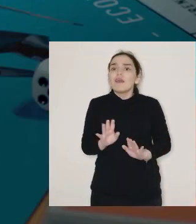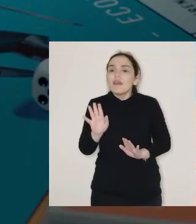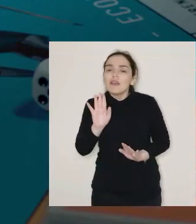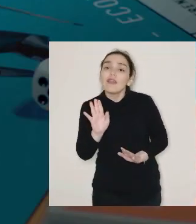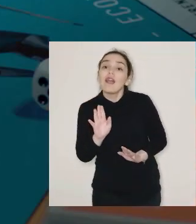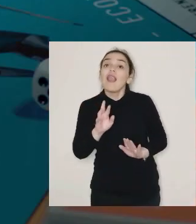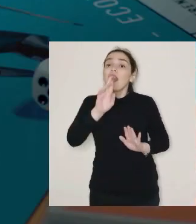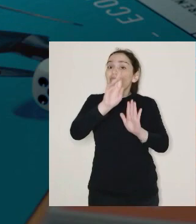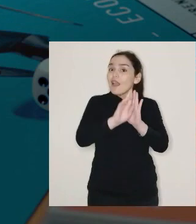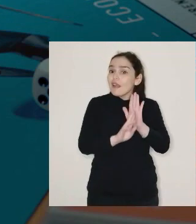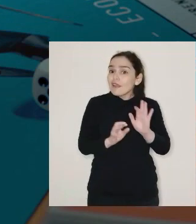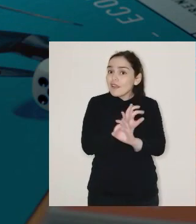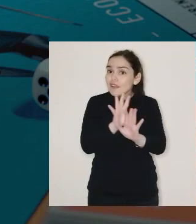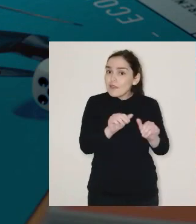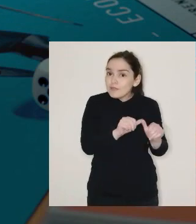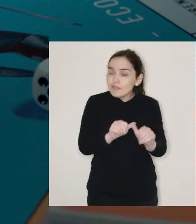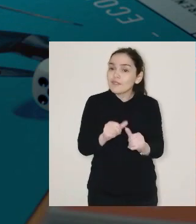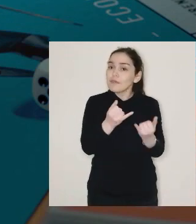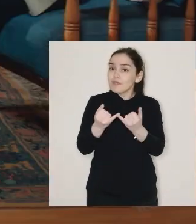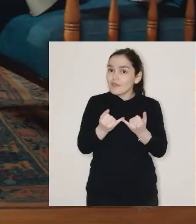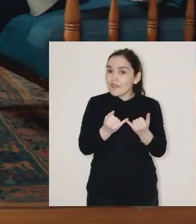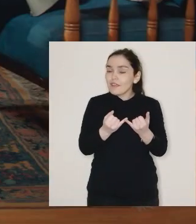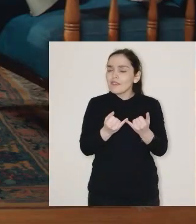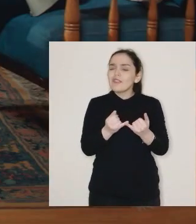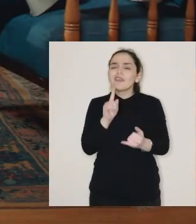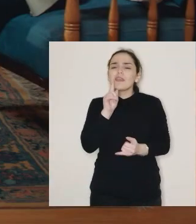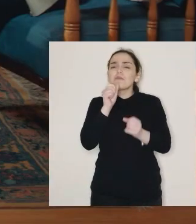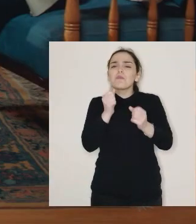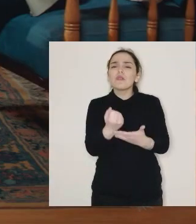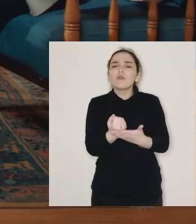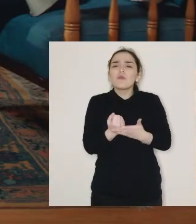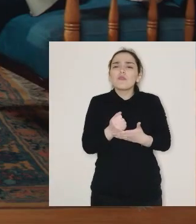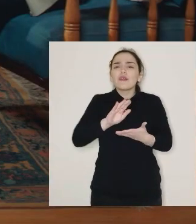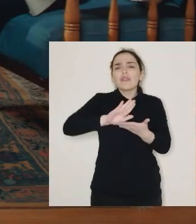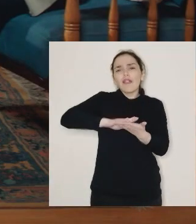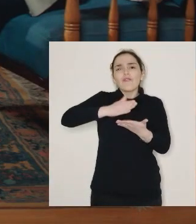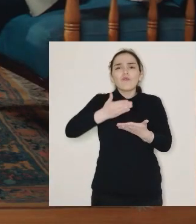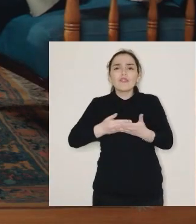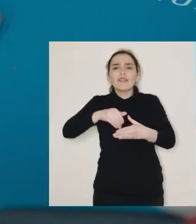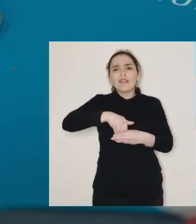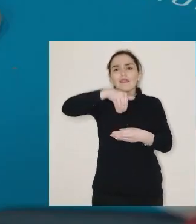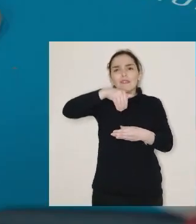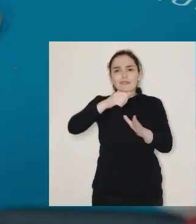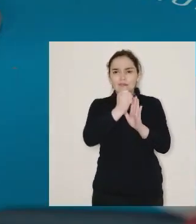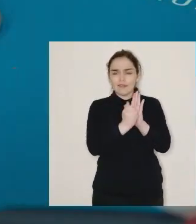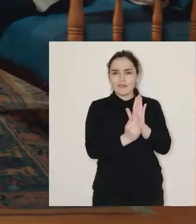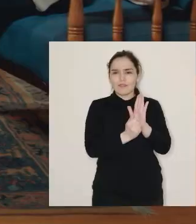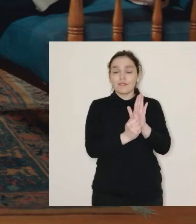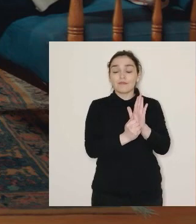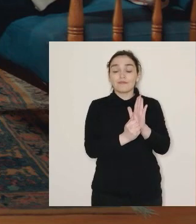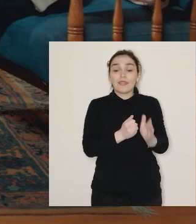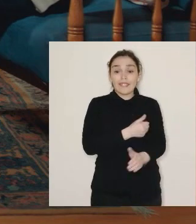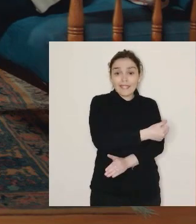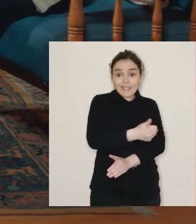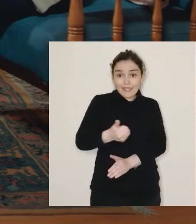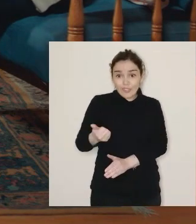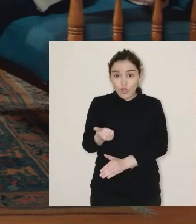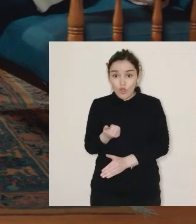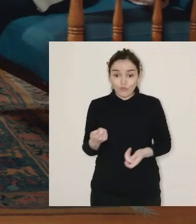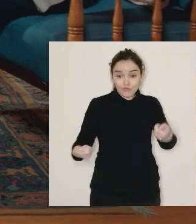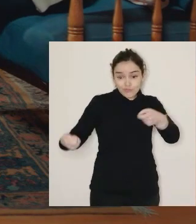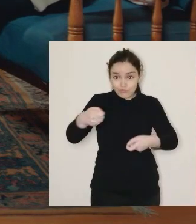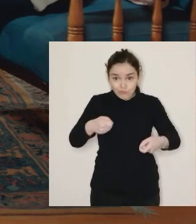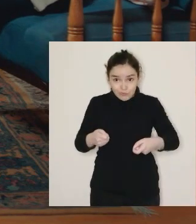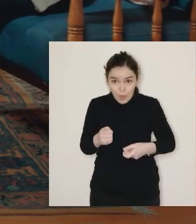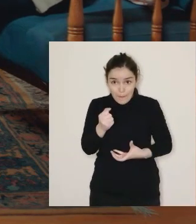eh! Las reglas claras conservan la amistad. ¿Alguien me puede ayudar a dar vuelta la tarjeta de los artículos? Entre todos y